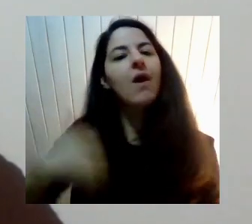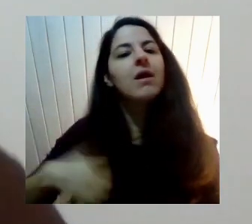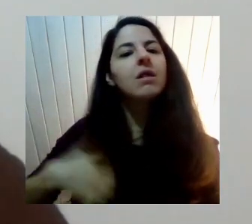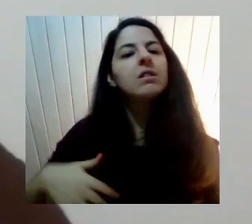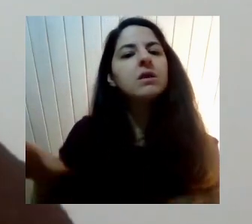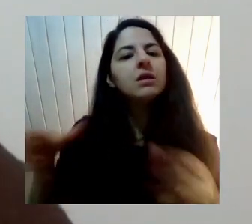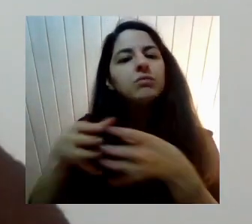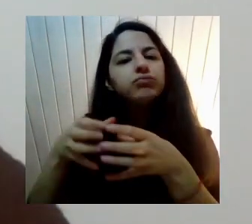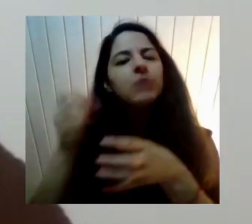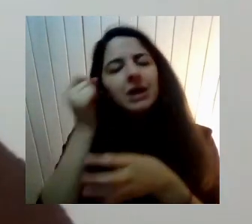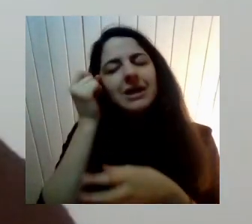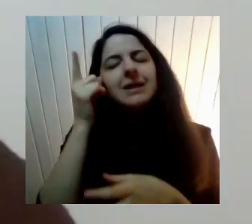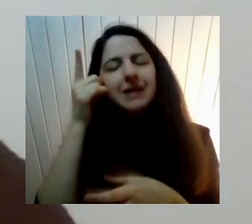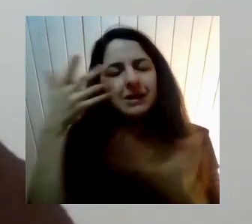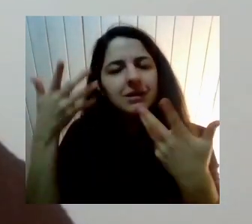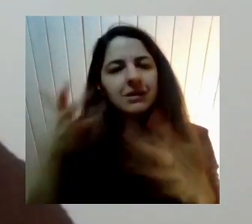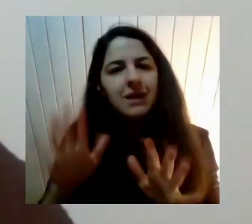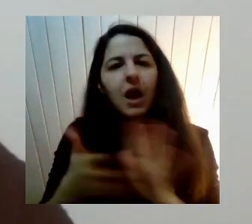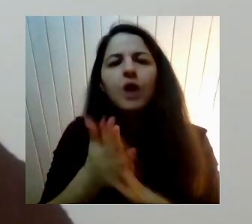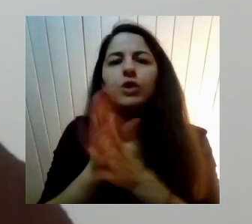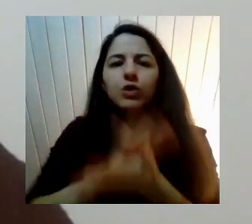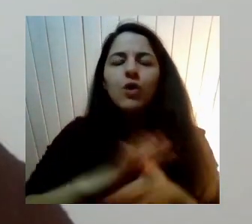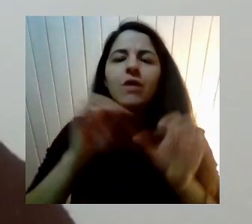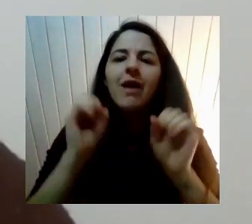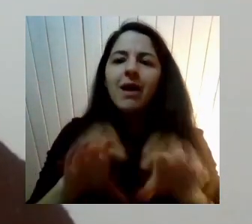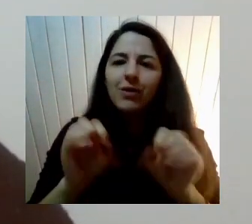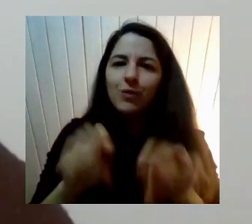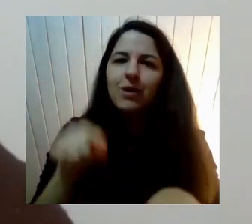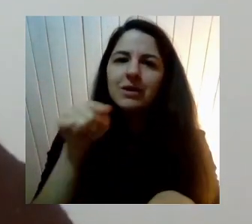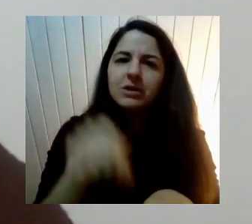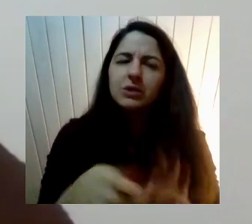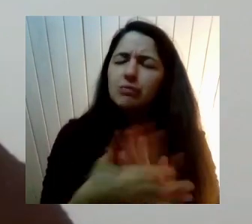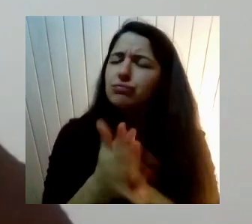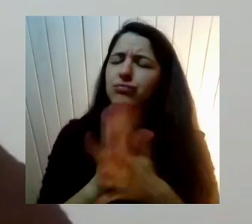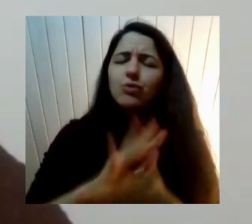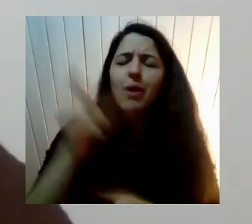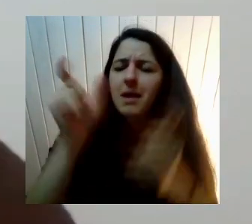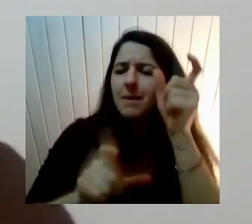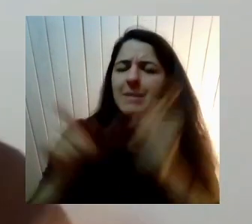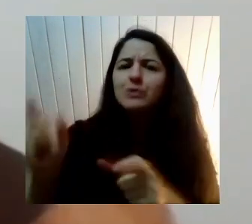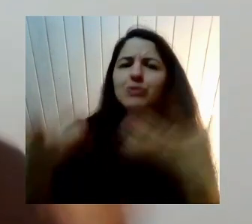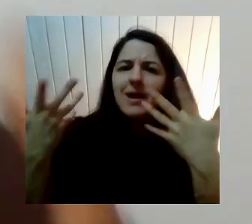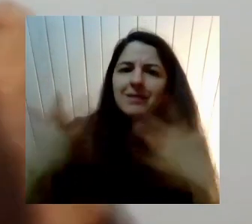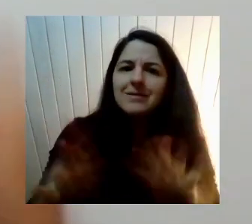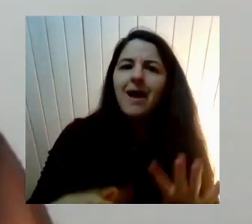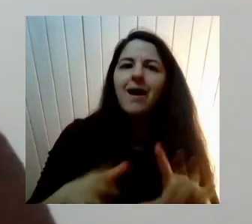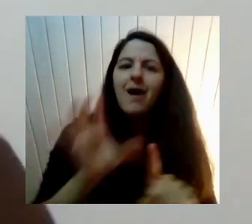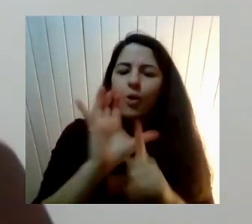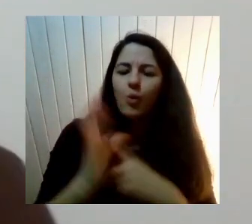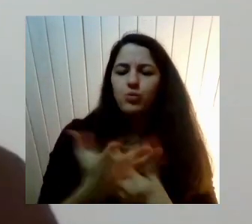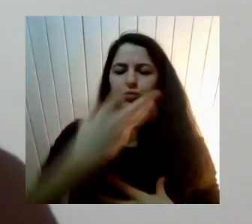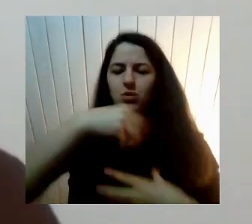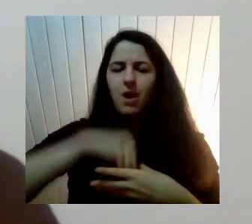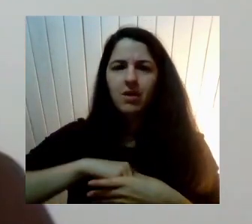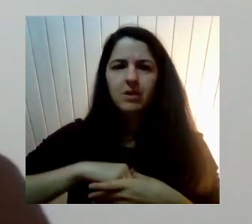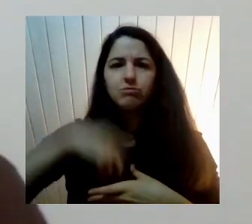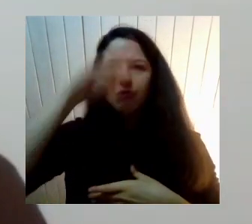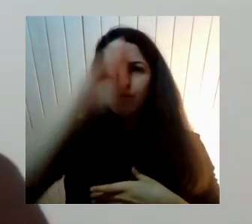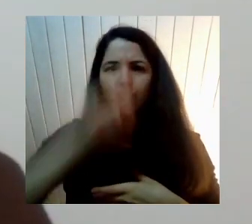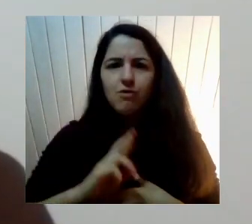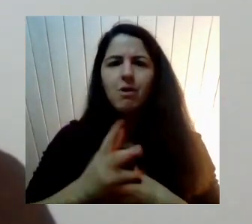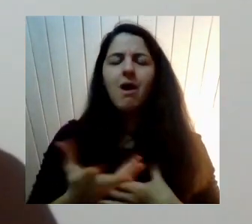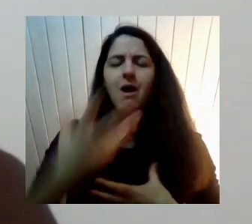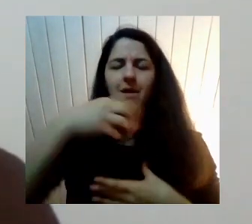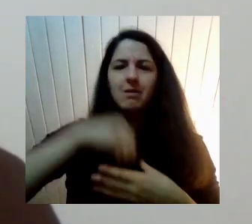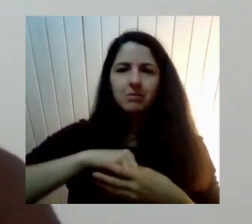infantil En adelante Entra cargando Esos estereotipos Esos roles Entra con esa Pesada mochila De lo que